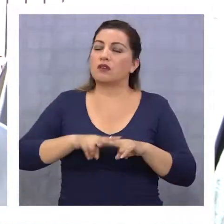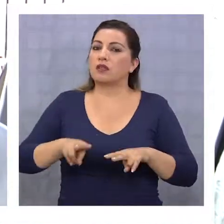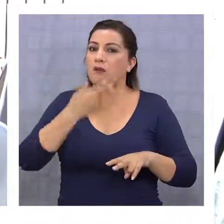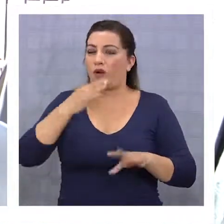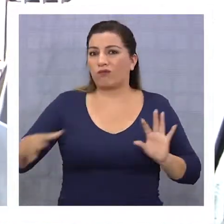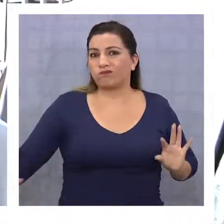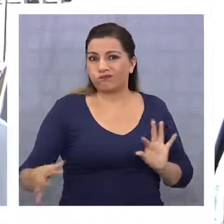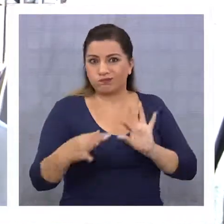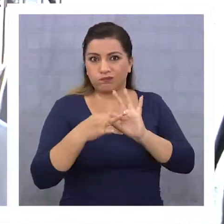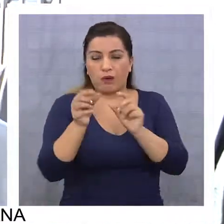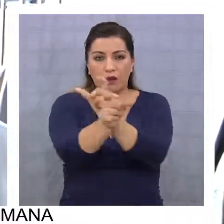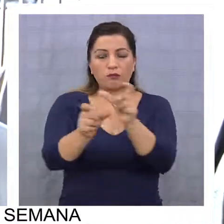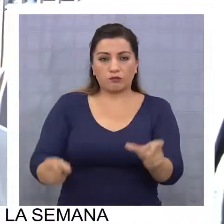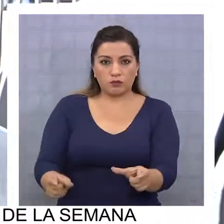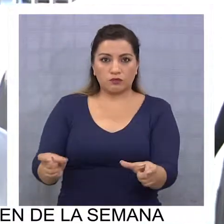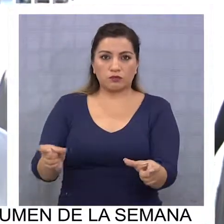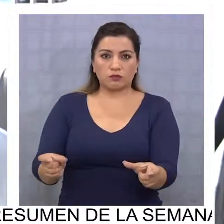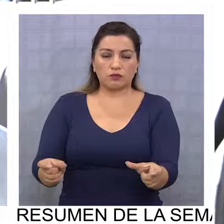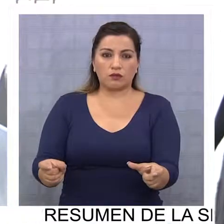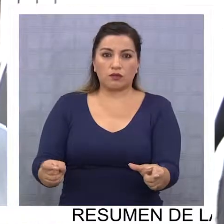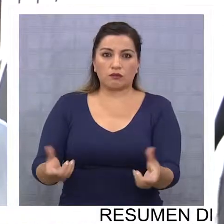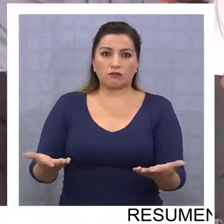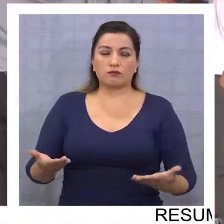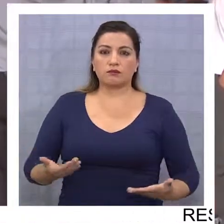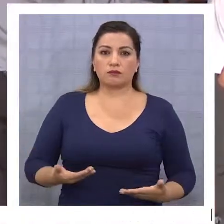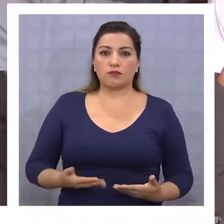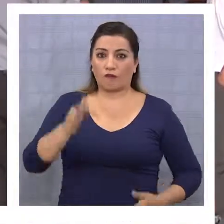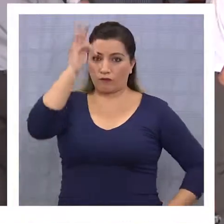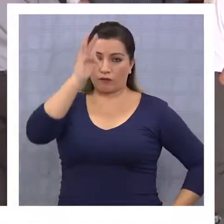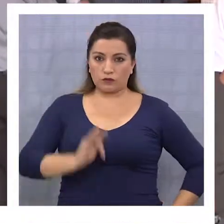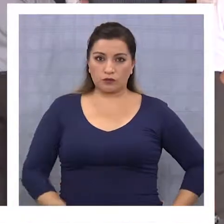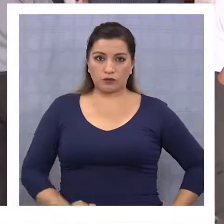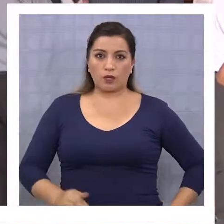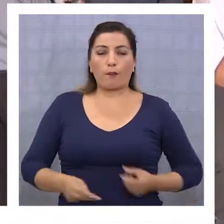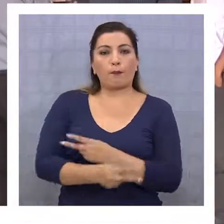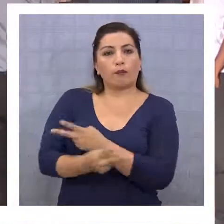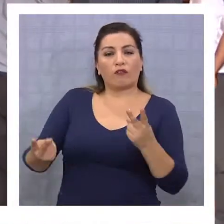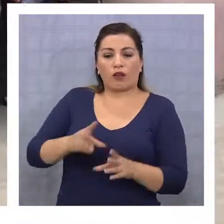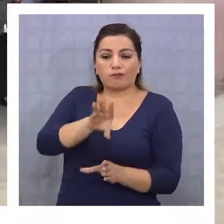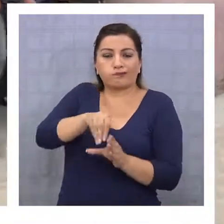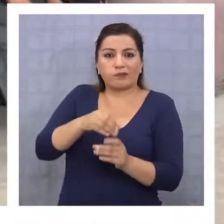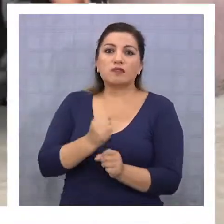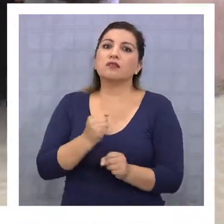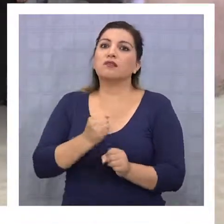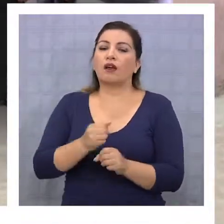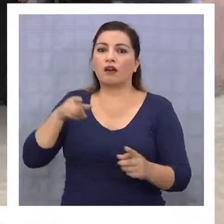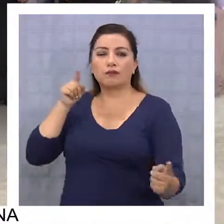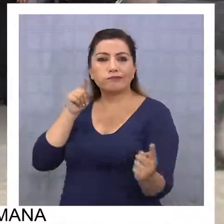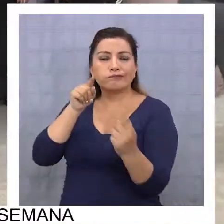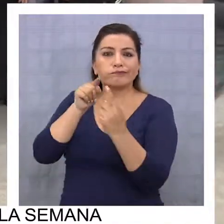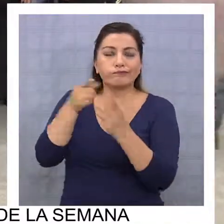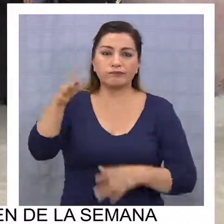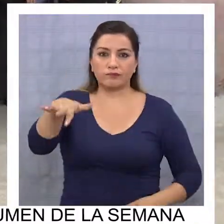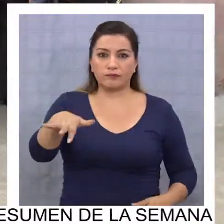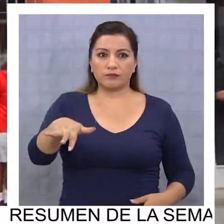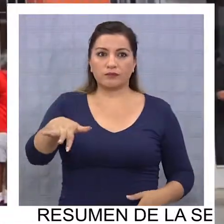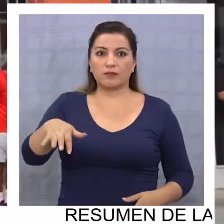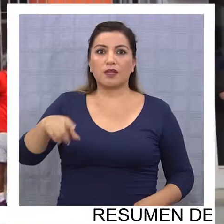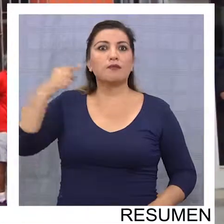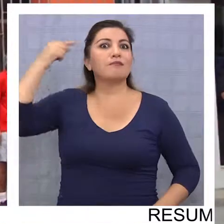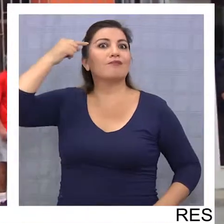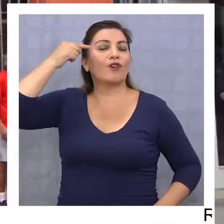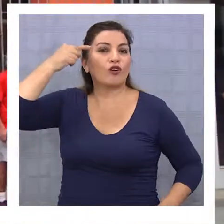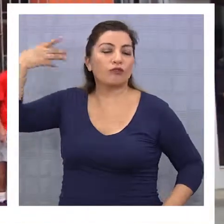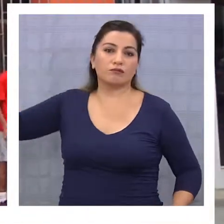lazos también de que la gente también que está como funcionario público, acercarse y tomar en